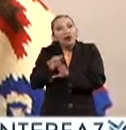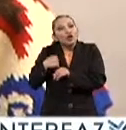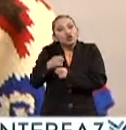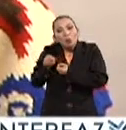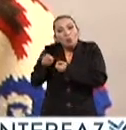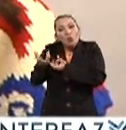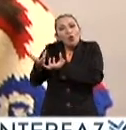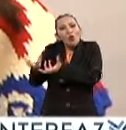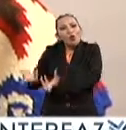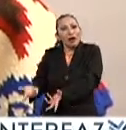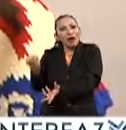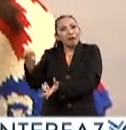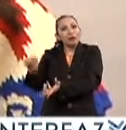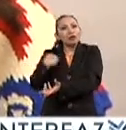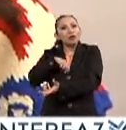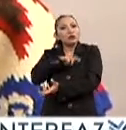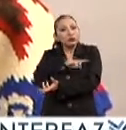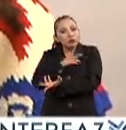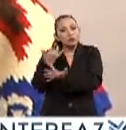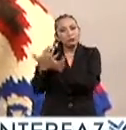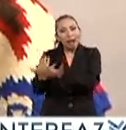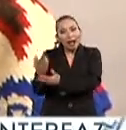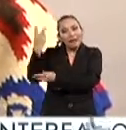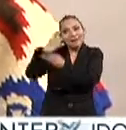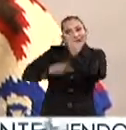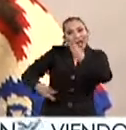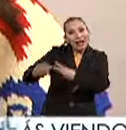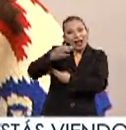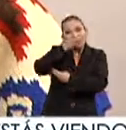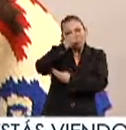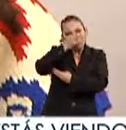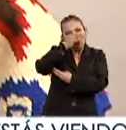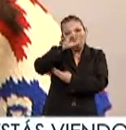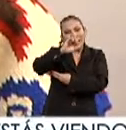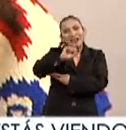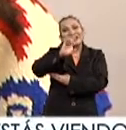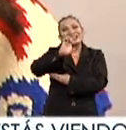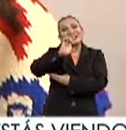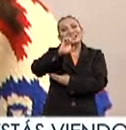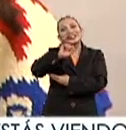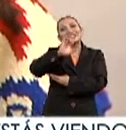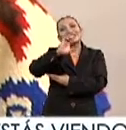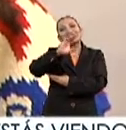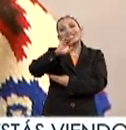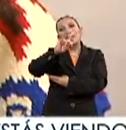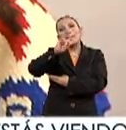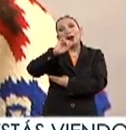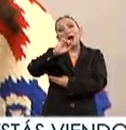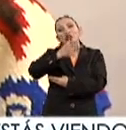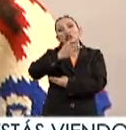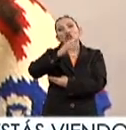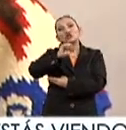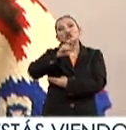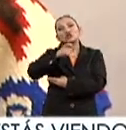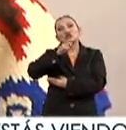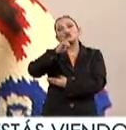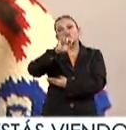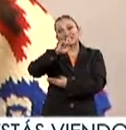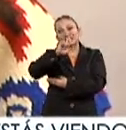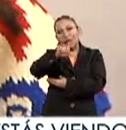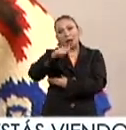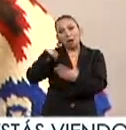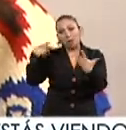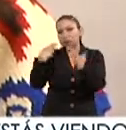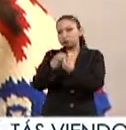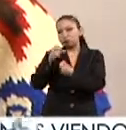a ofrendar es a quienes vamos a esperar la flor de cempasúchil pues es ya algo que va